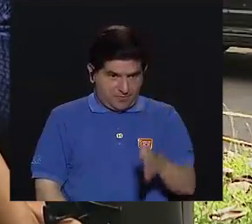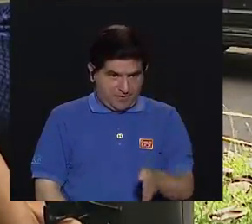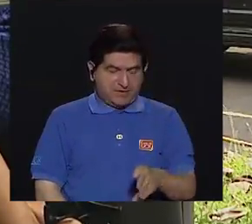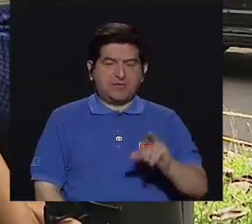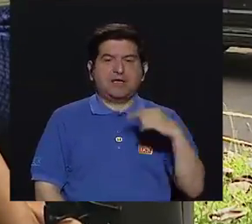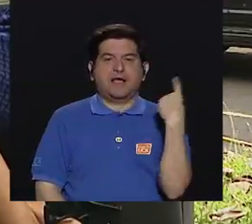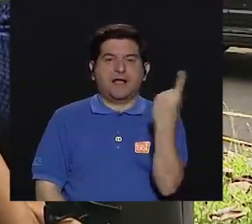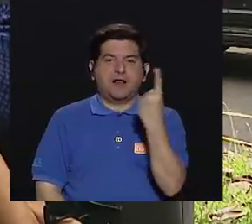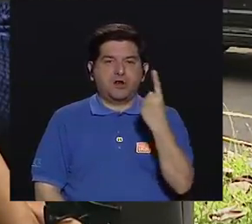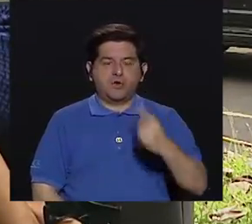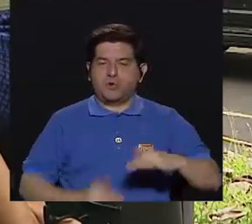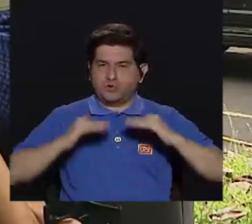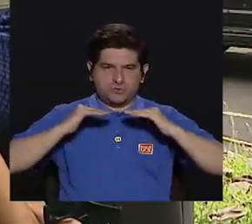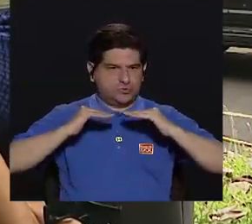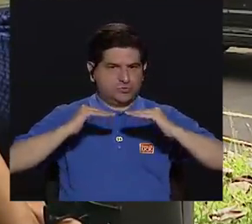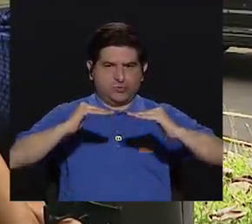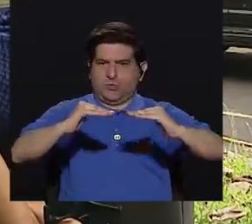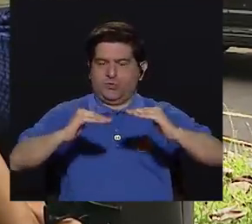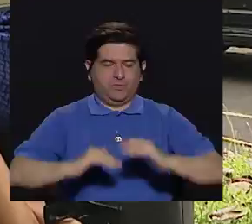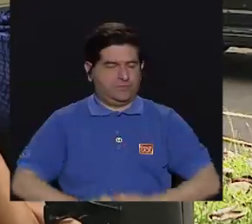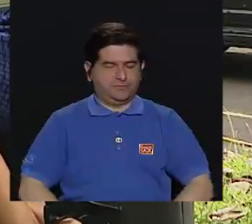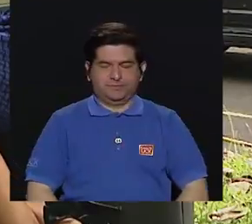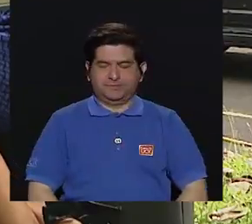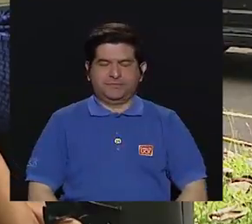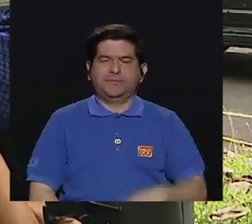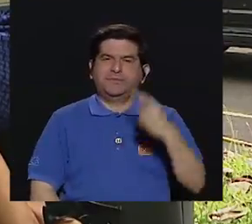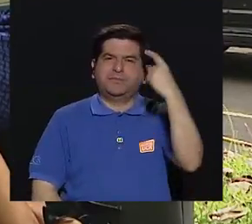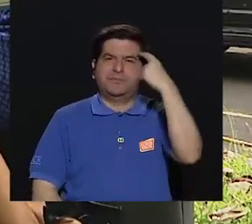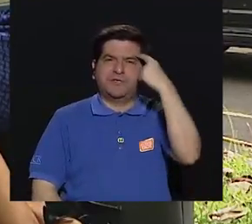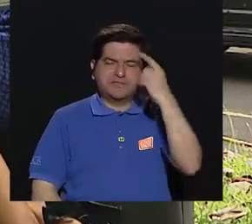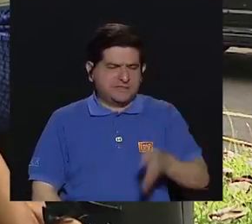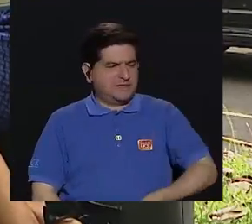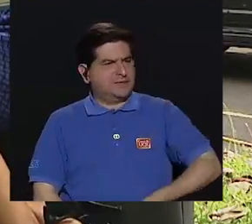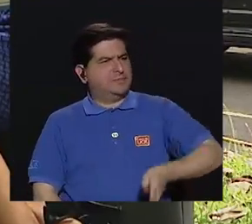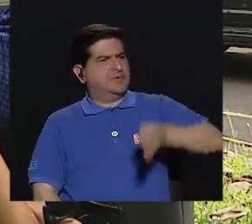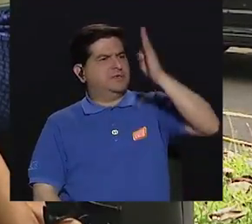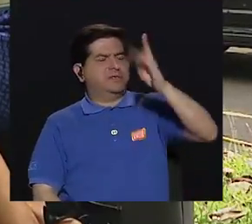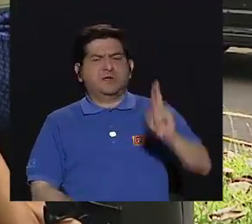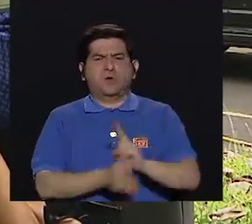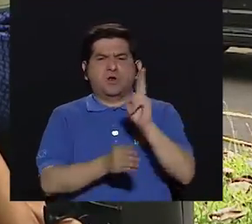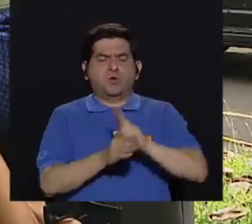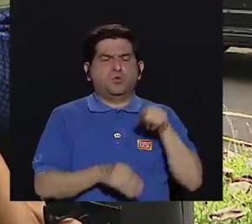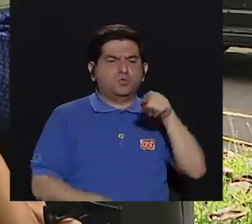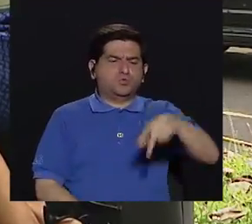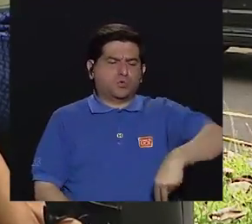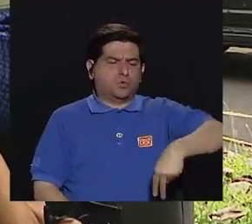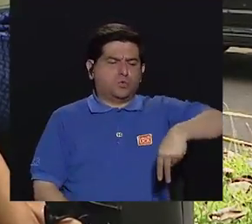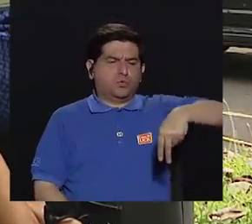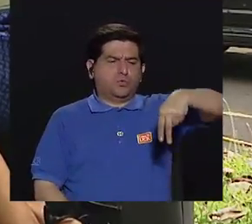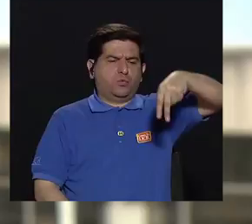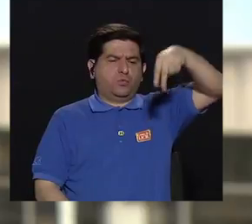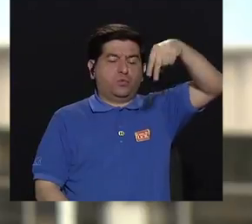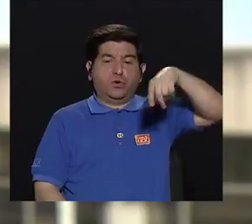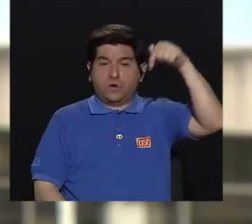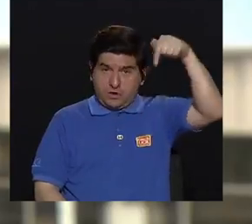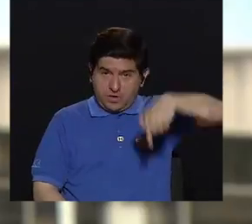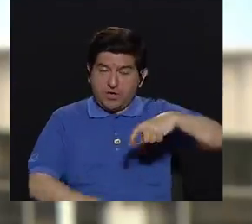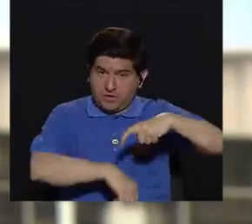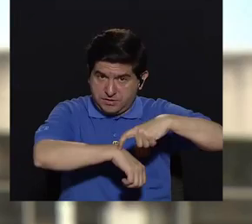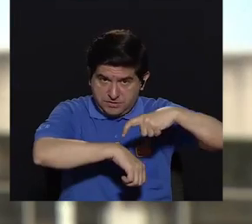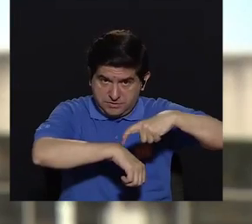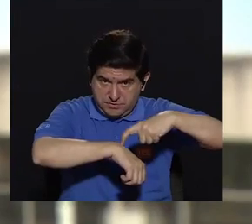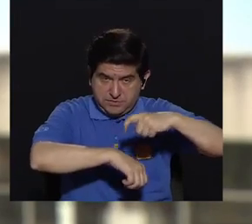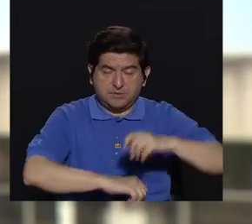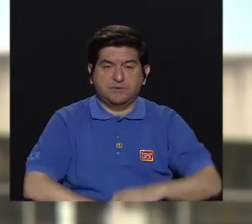no tanto, no solo horizontal, sino a nivel vertical, el uso de los ascensores. Hoy en